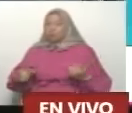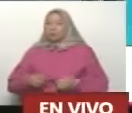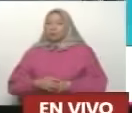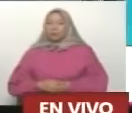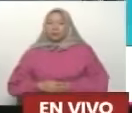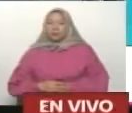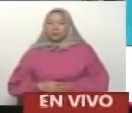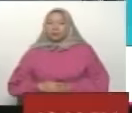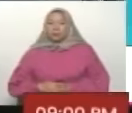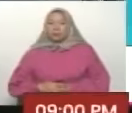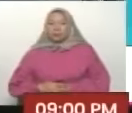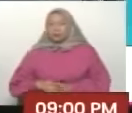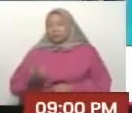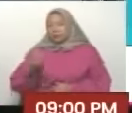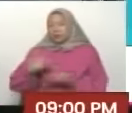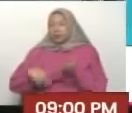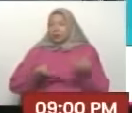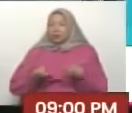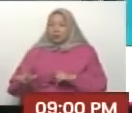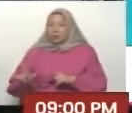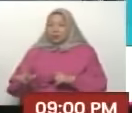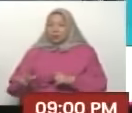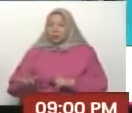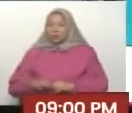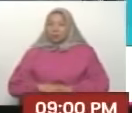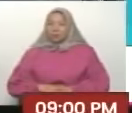Ya tengo ahí, lista, Silita, y Samar.